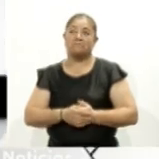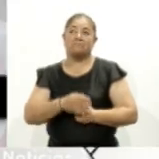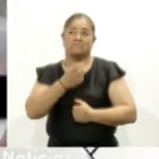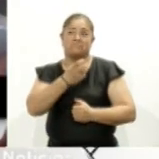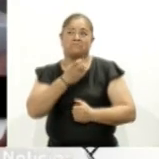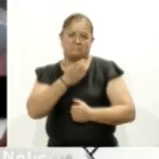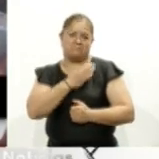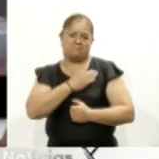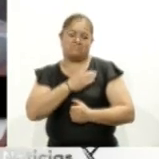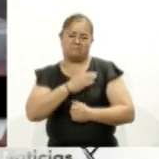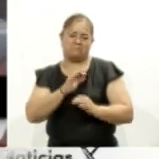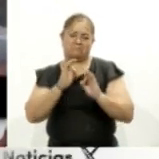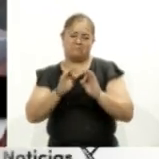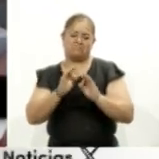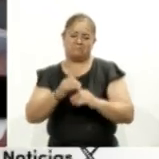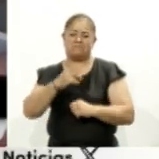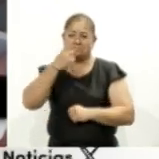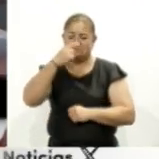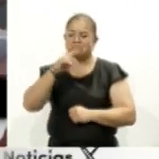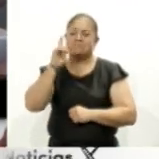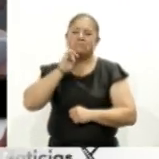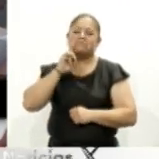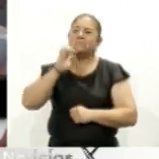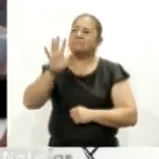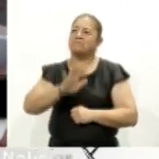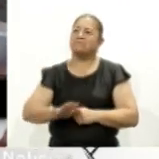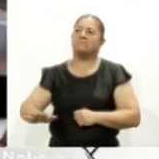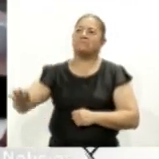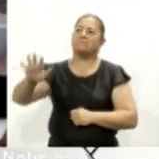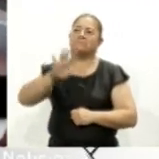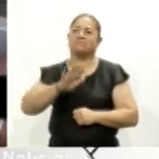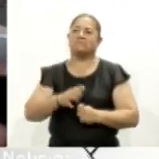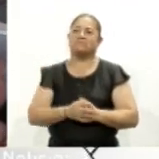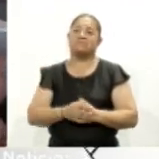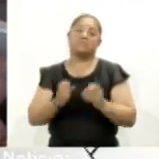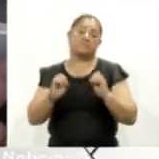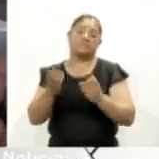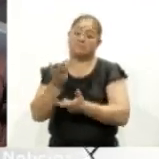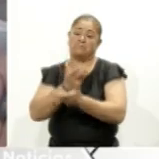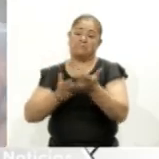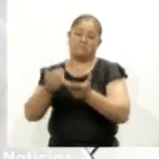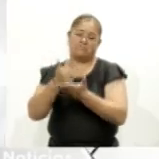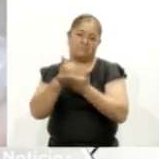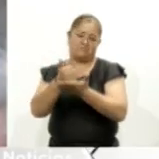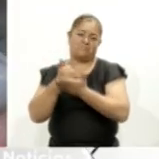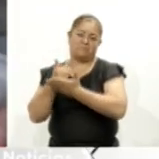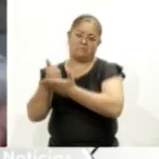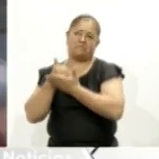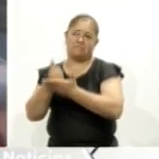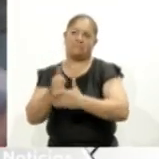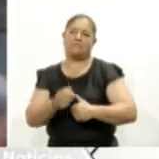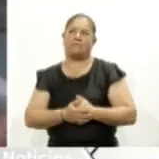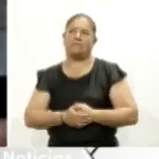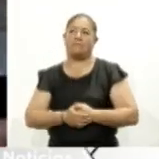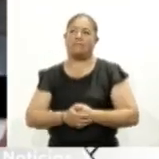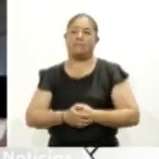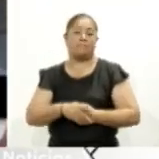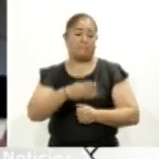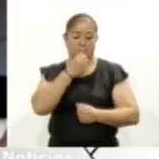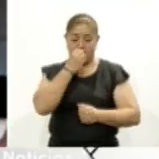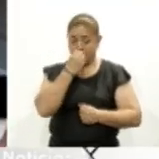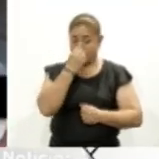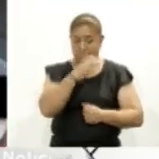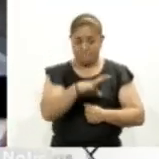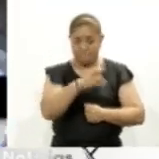que las mujeres, o entre todas las mujeres, nos ayudemos. Muy bonito porque